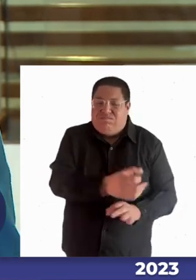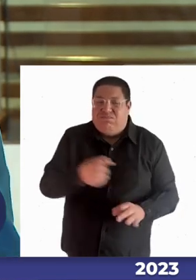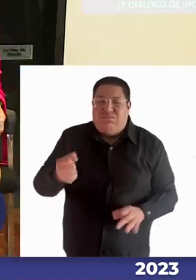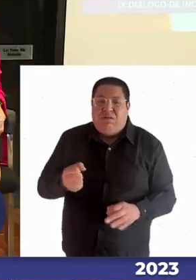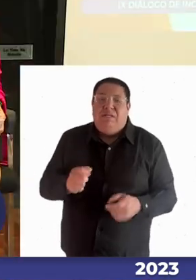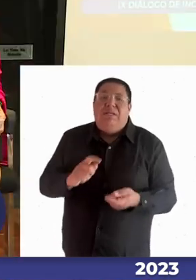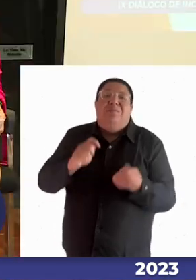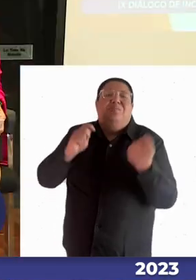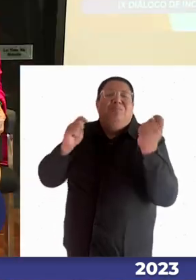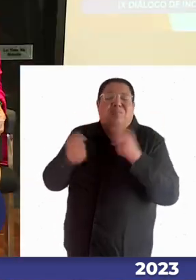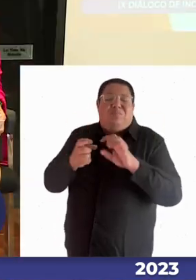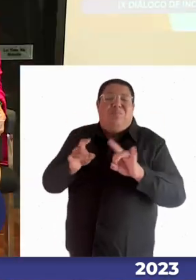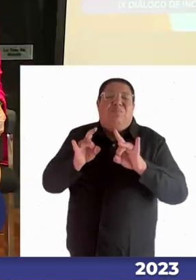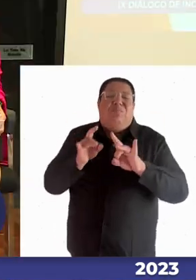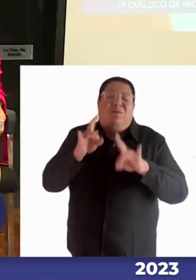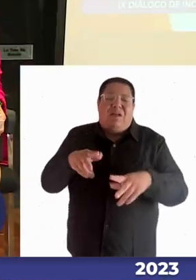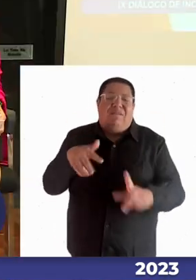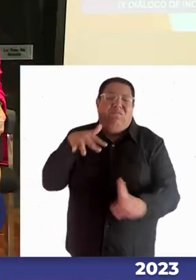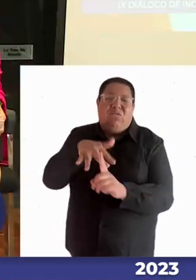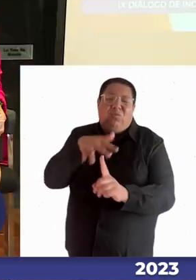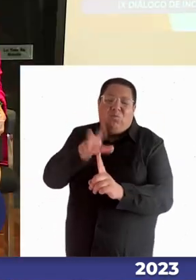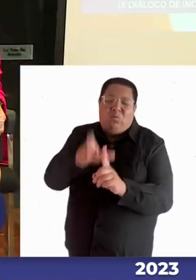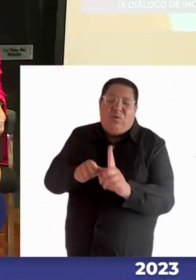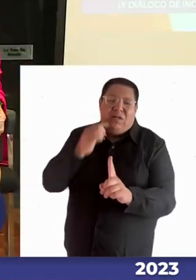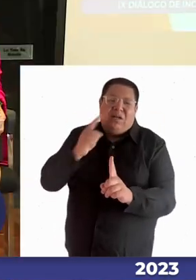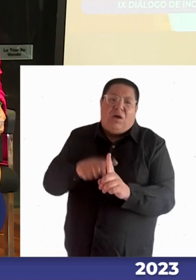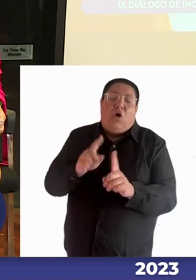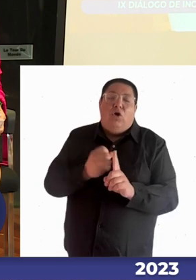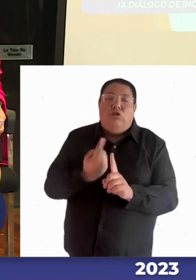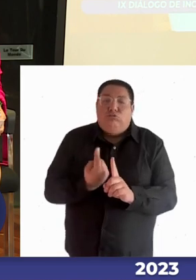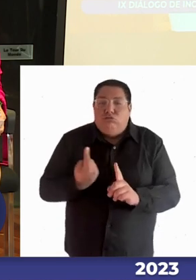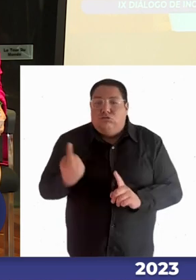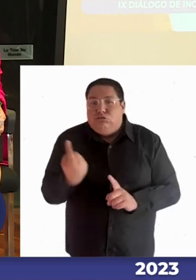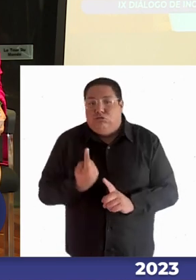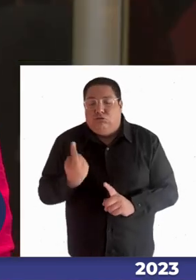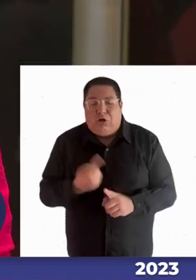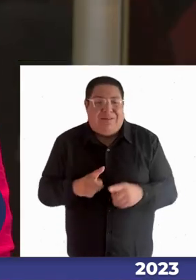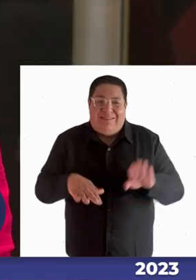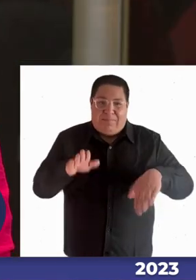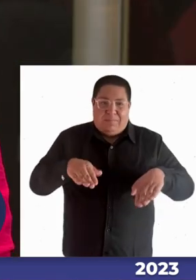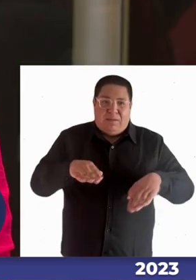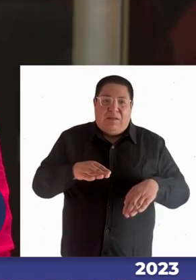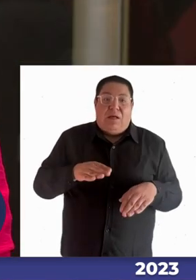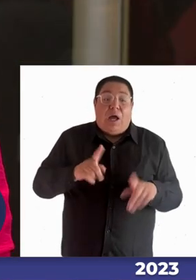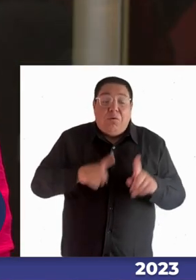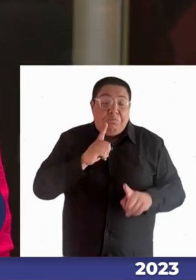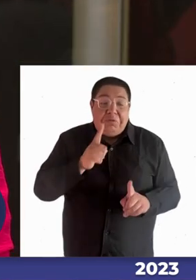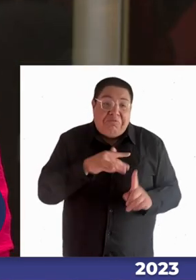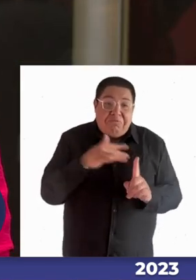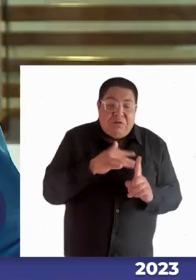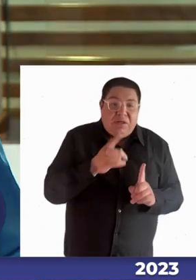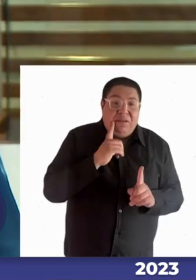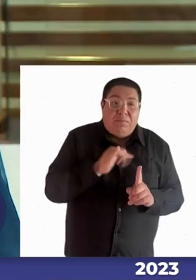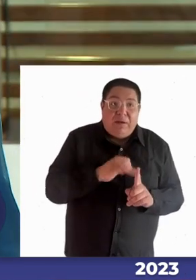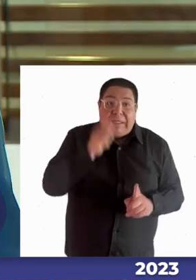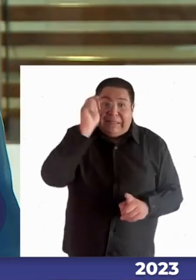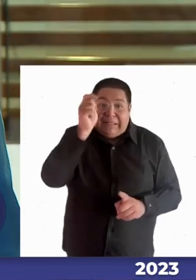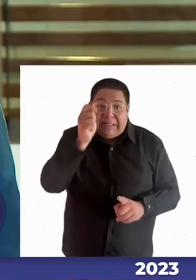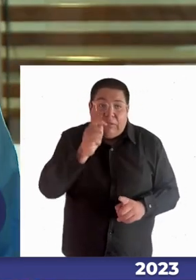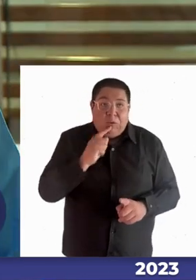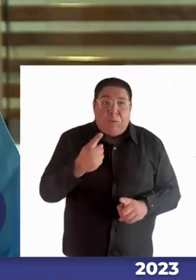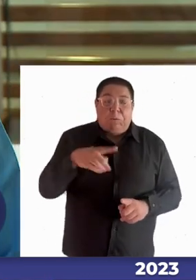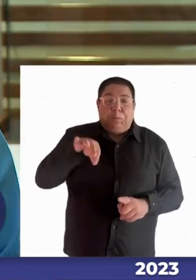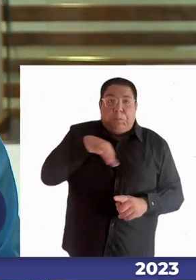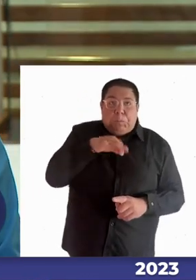discriminación por el bullying o porque quedan muy aislados también a lo mejor no hay bullying pero cuando salen al recreo el niño queda solo en la sala